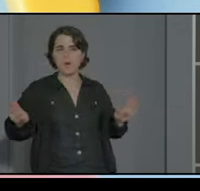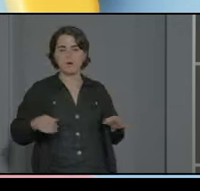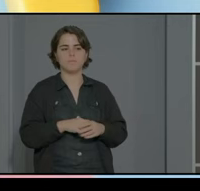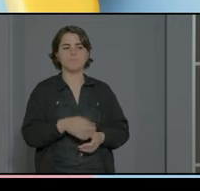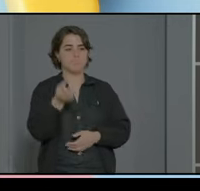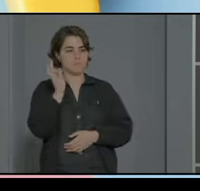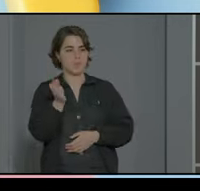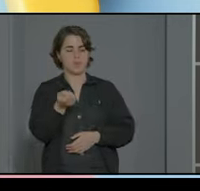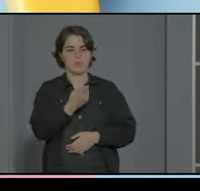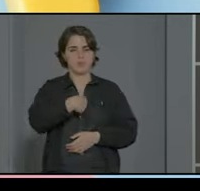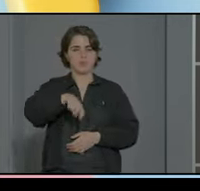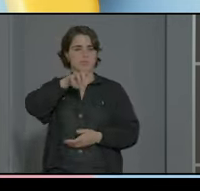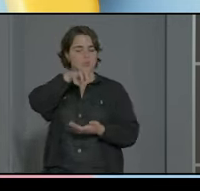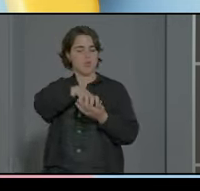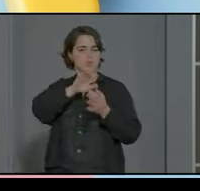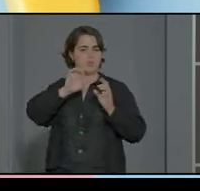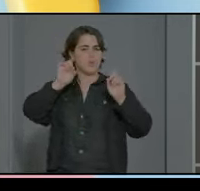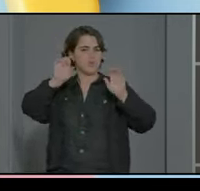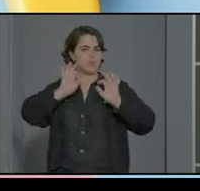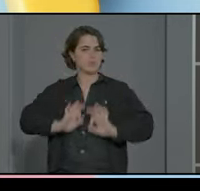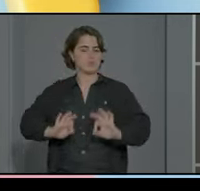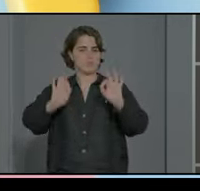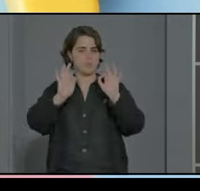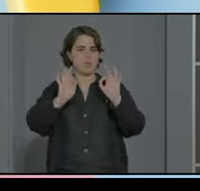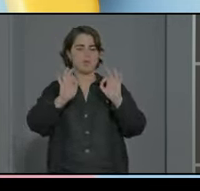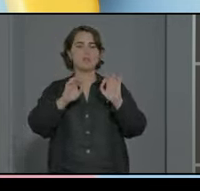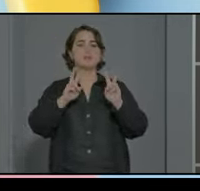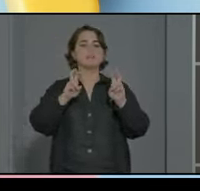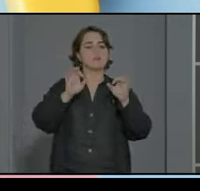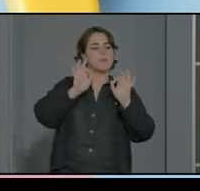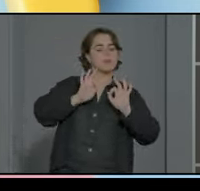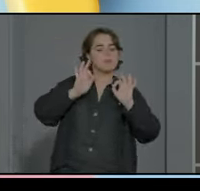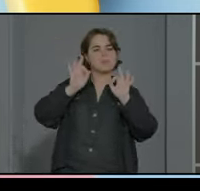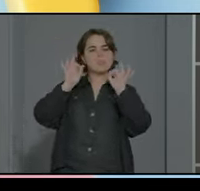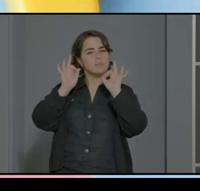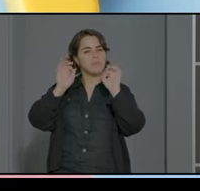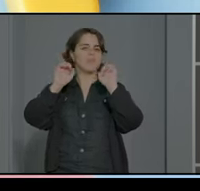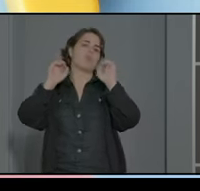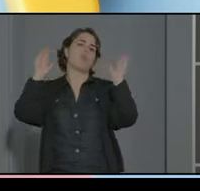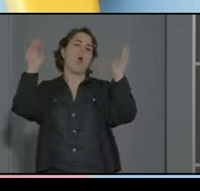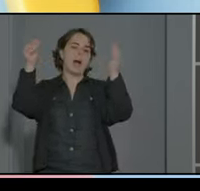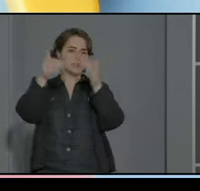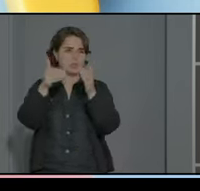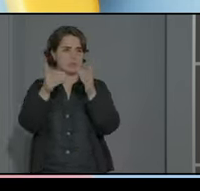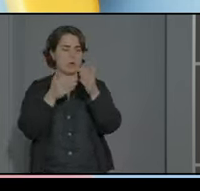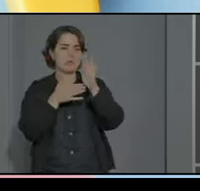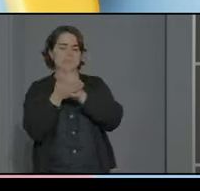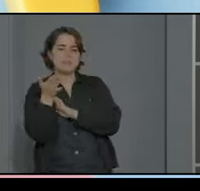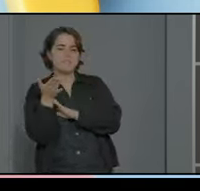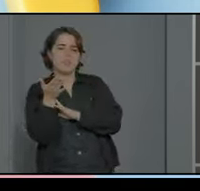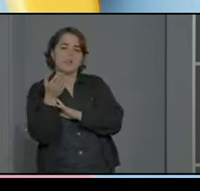efectivamente somos un centro de educación especial dentro del especial específico de autismo y eso implica pues una